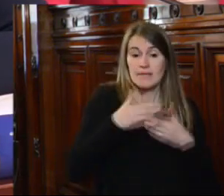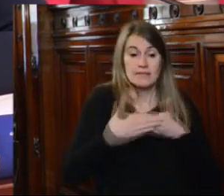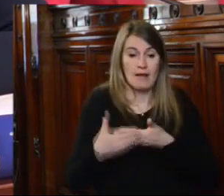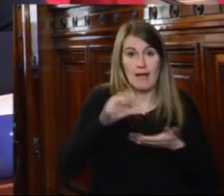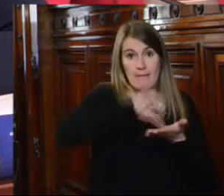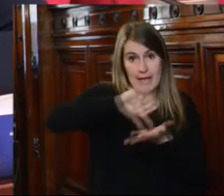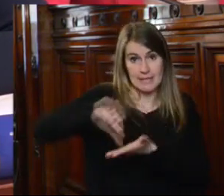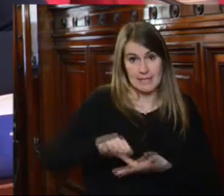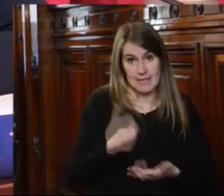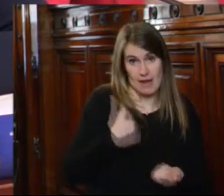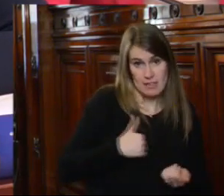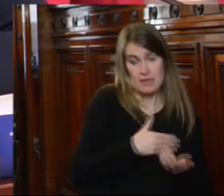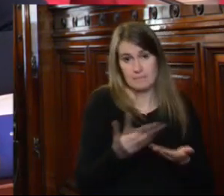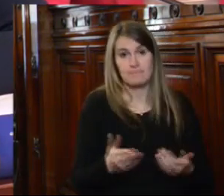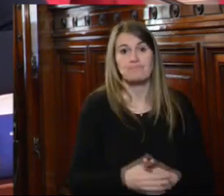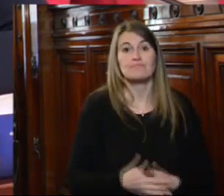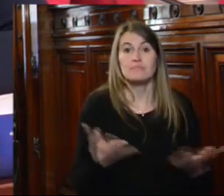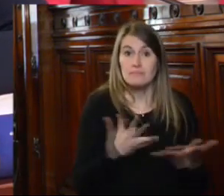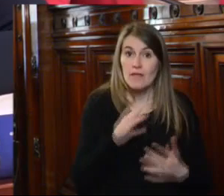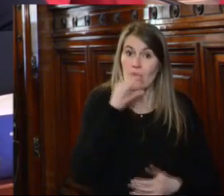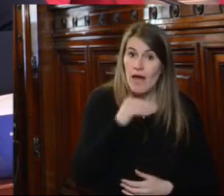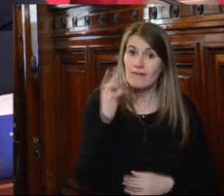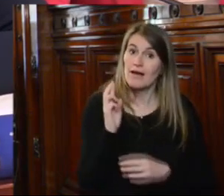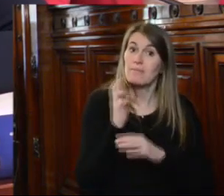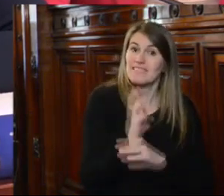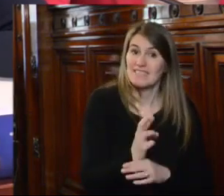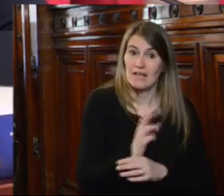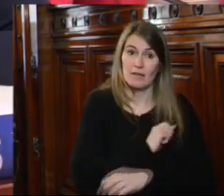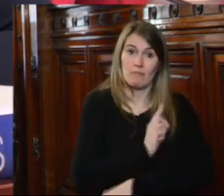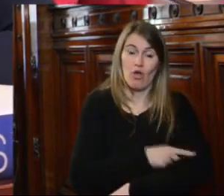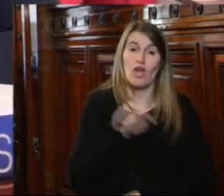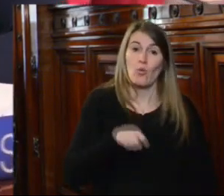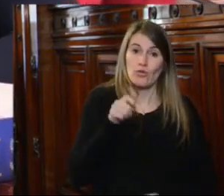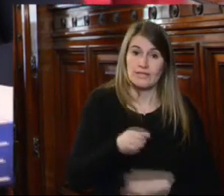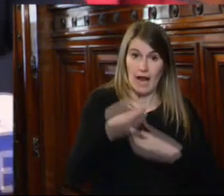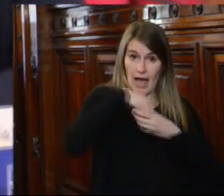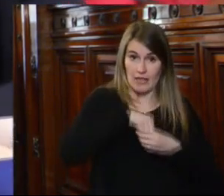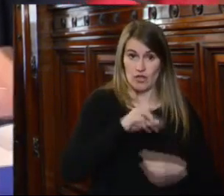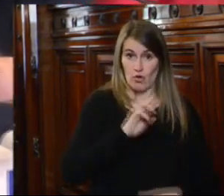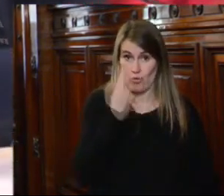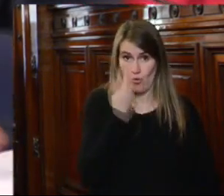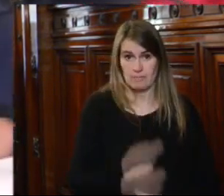sin más cedo la palabra al representante del Poder Judicial doctor Gustavo Unicastro gracias